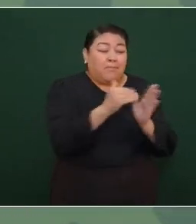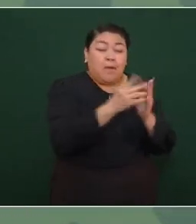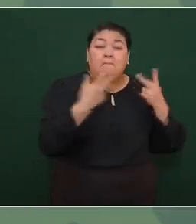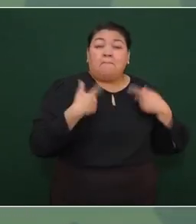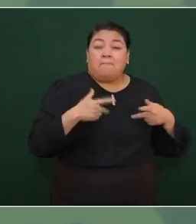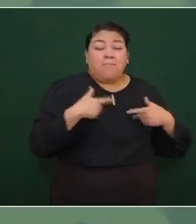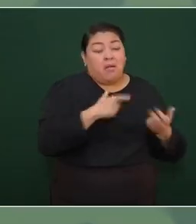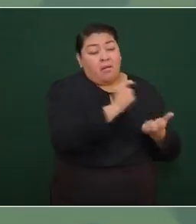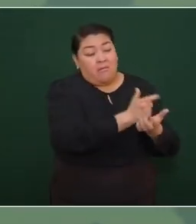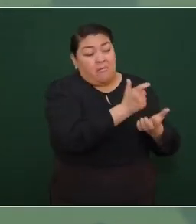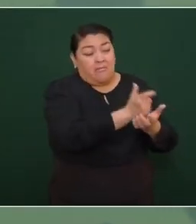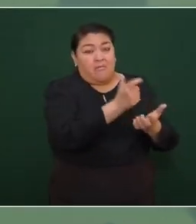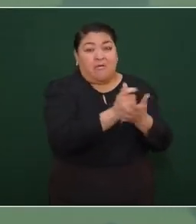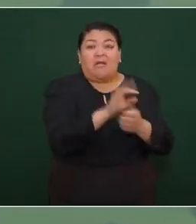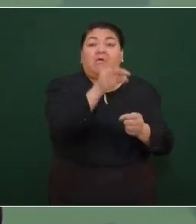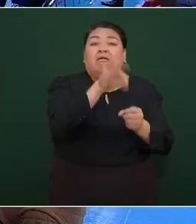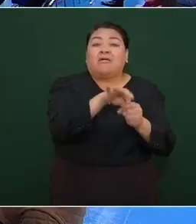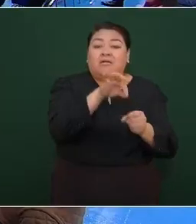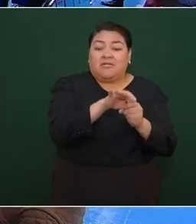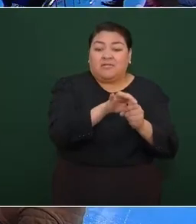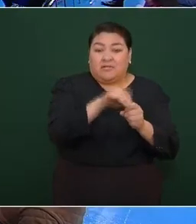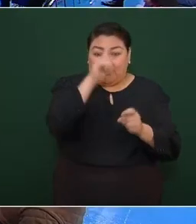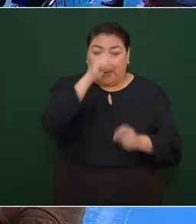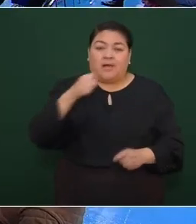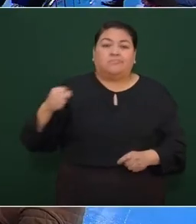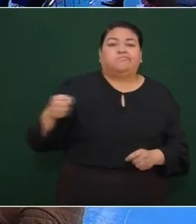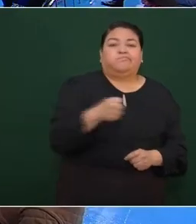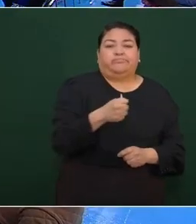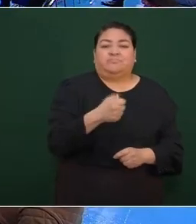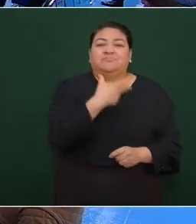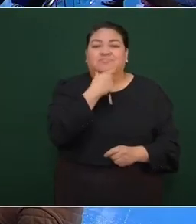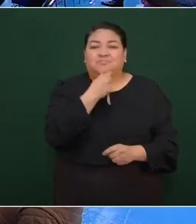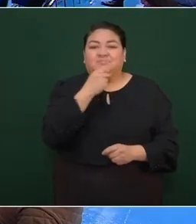para imponer a Peña Nieto